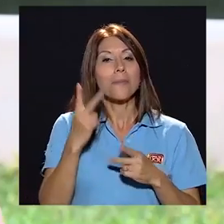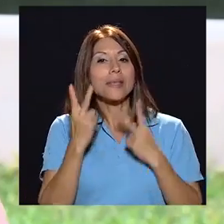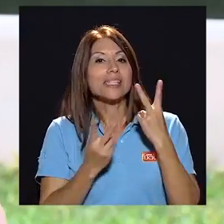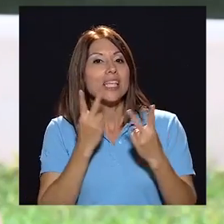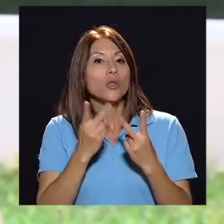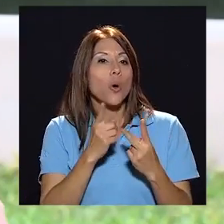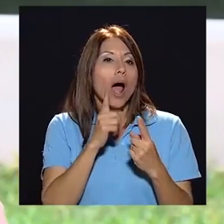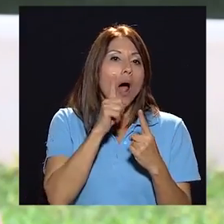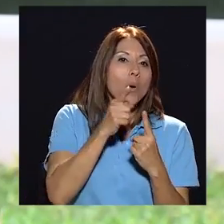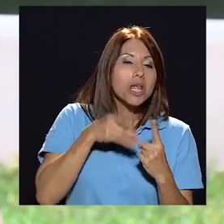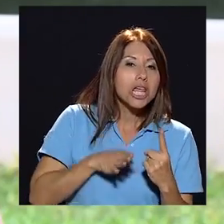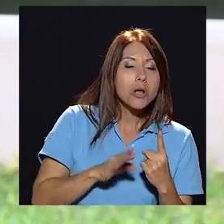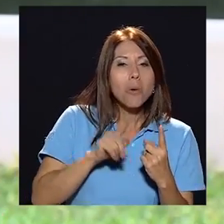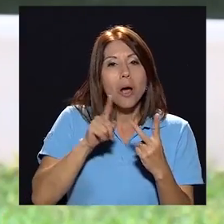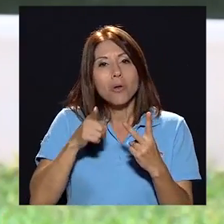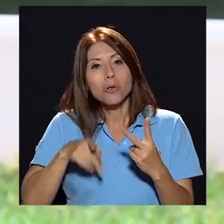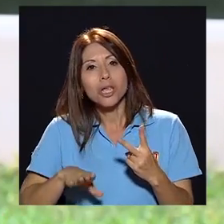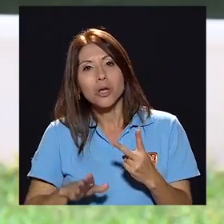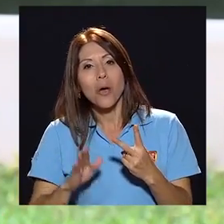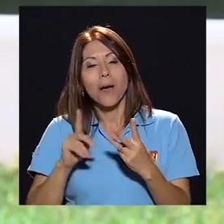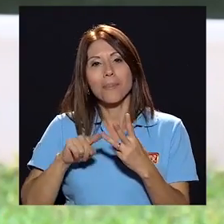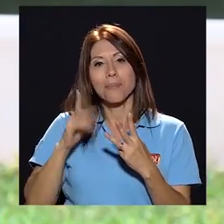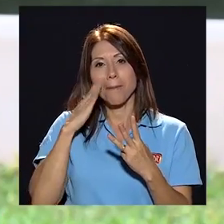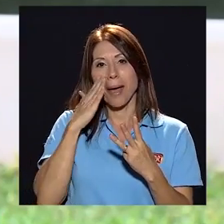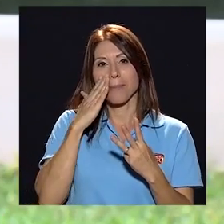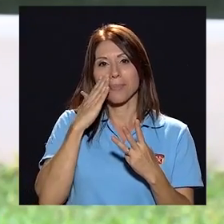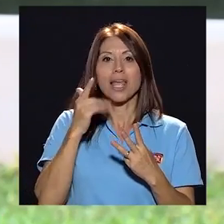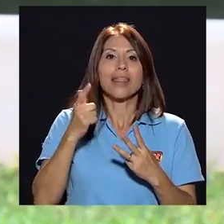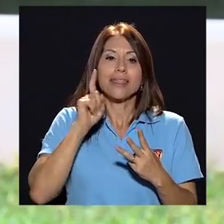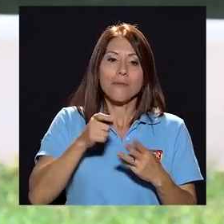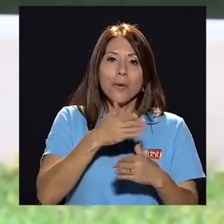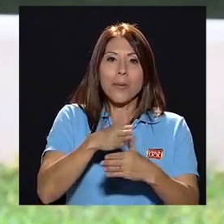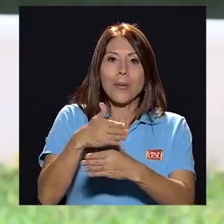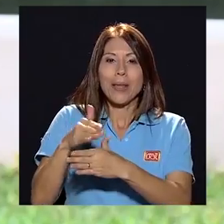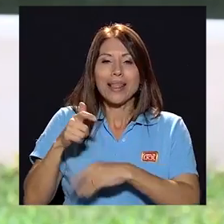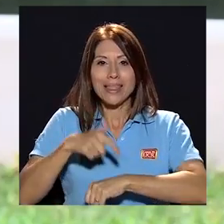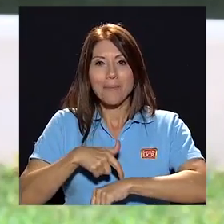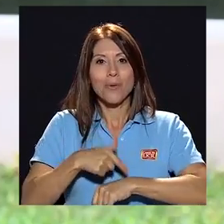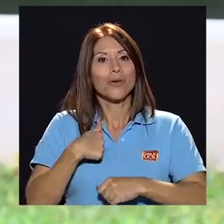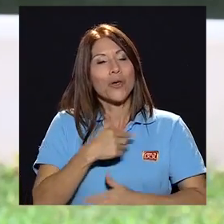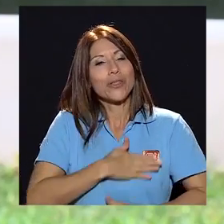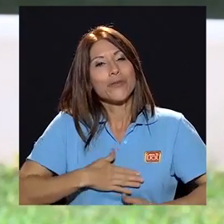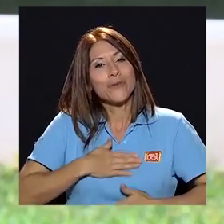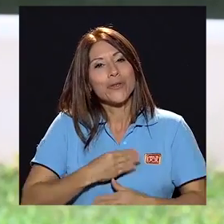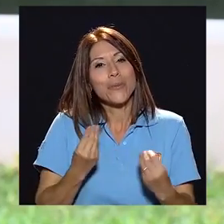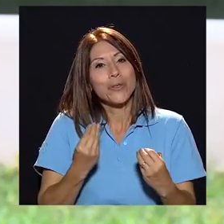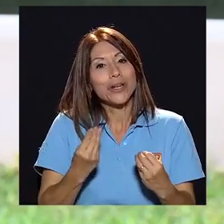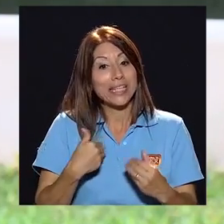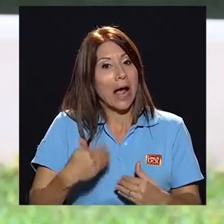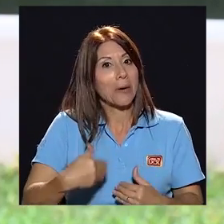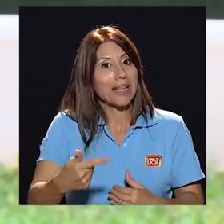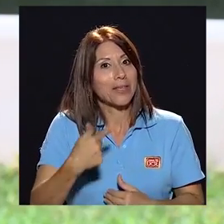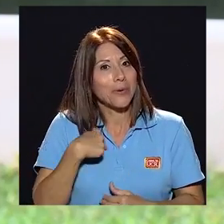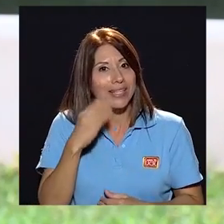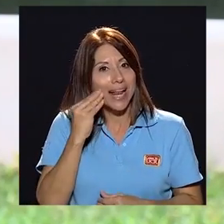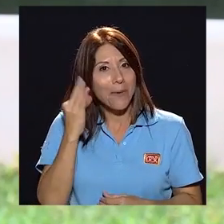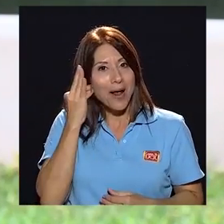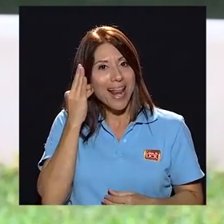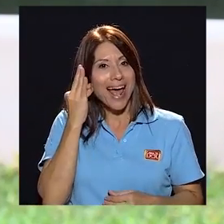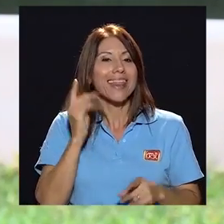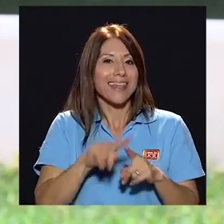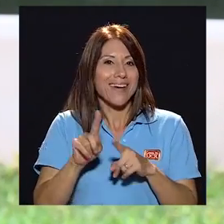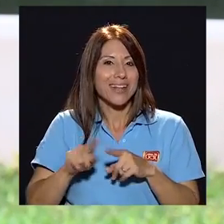mamá me tengo que ir dando verdad el tiempo entre ellos lo disfruto montones ahorita ya voy a ser abuela de varios entonces